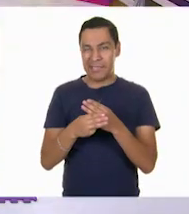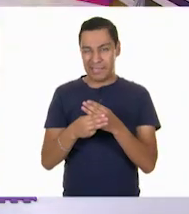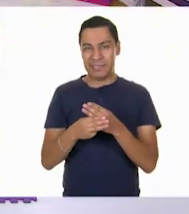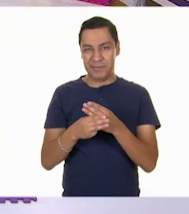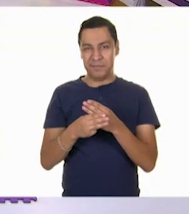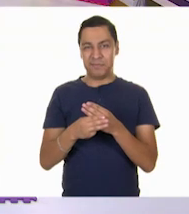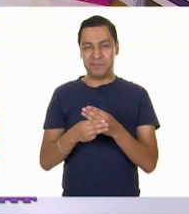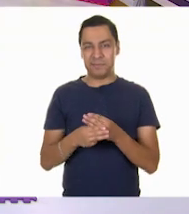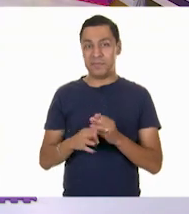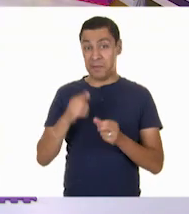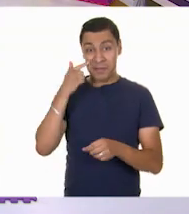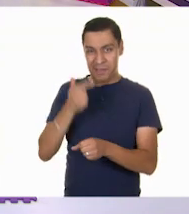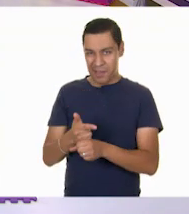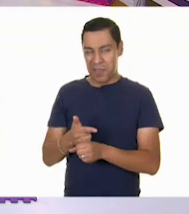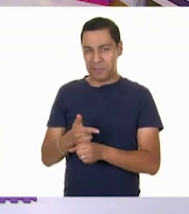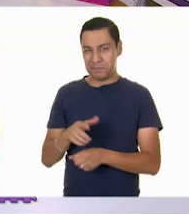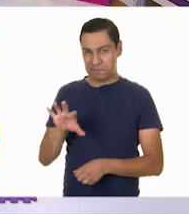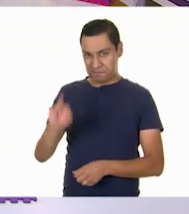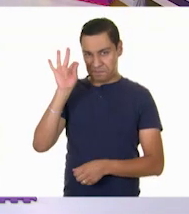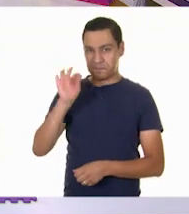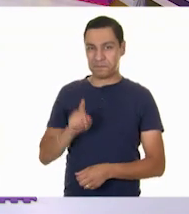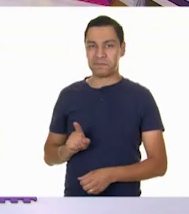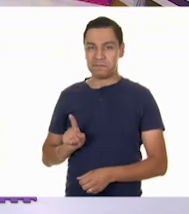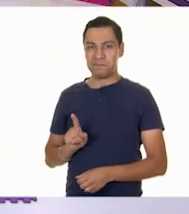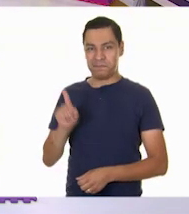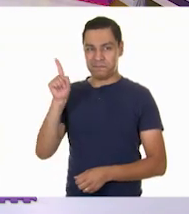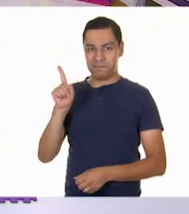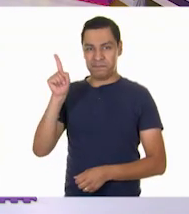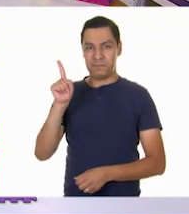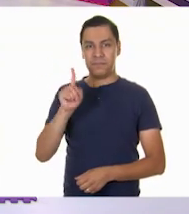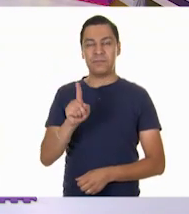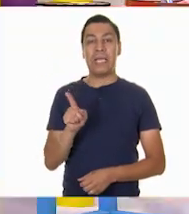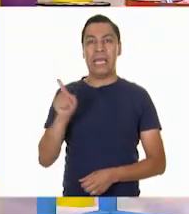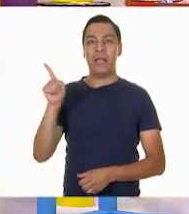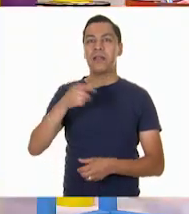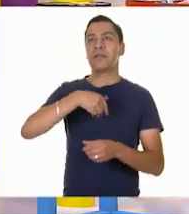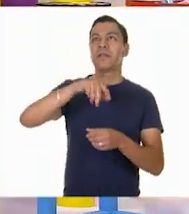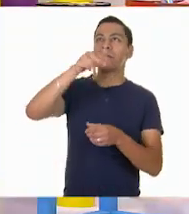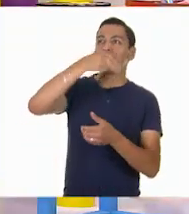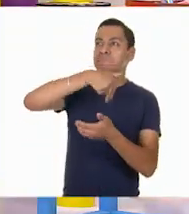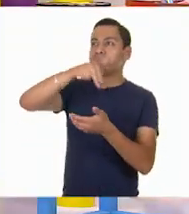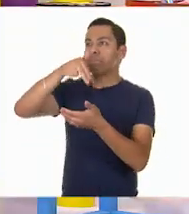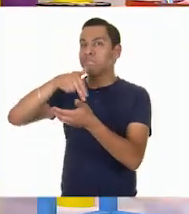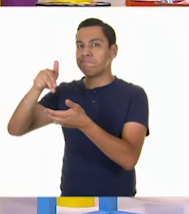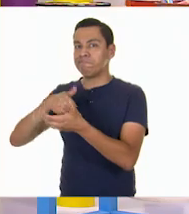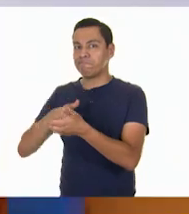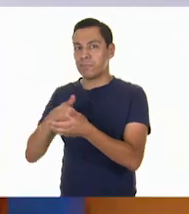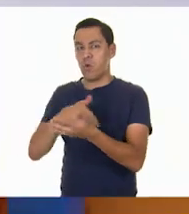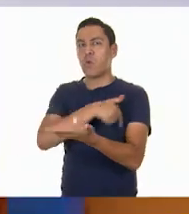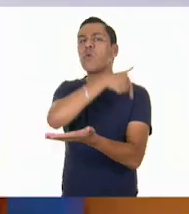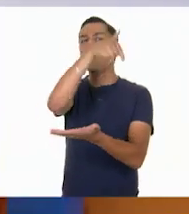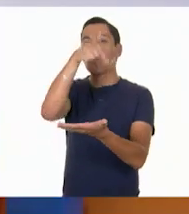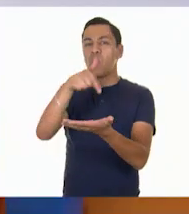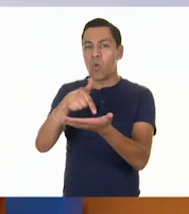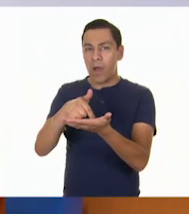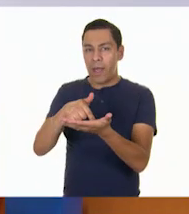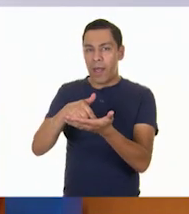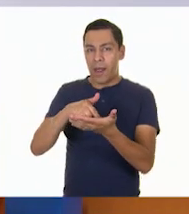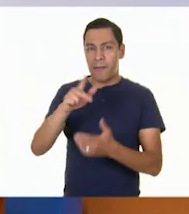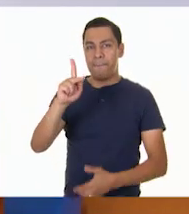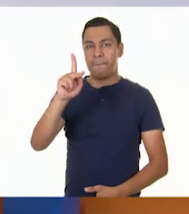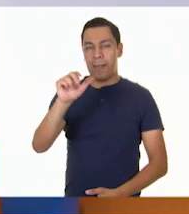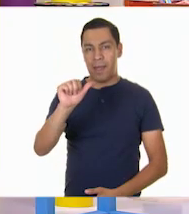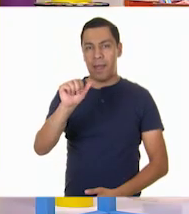Excelente, qué bueno que ya los encontraste. Ahora, en lo que Pepe nos va a dibujar cuál es el lugar más adecuado para volar un